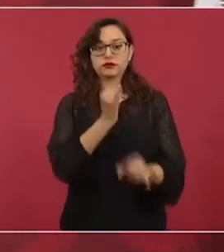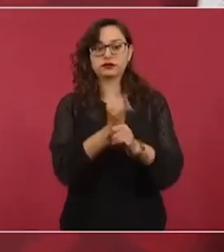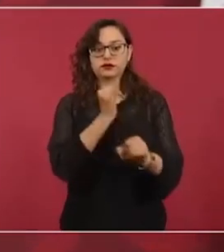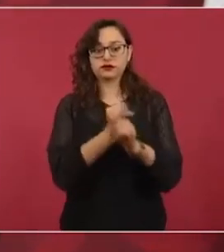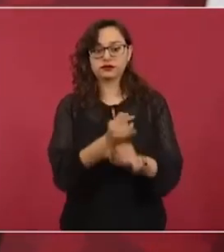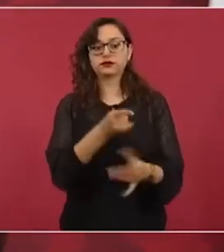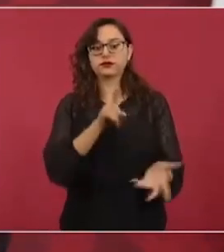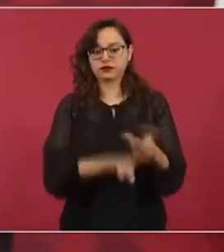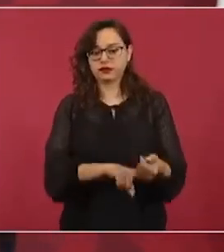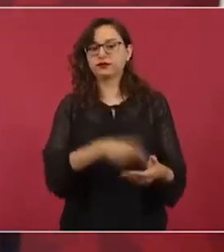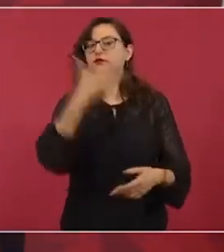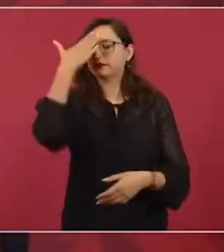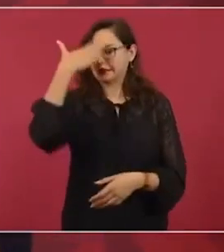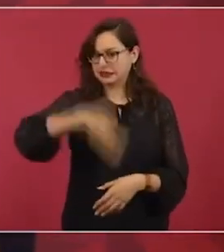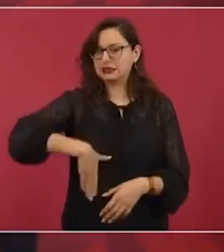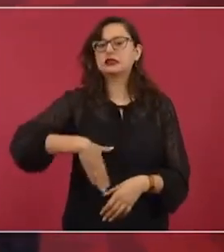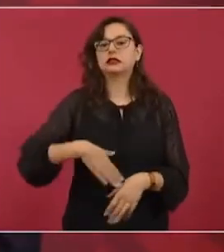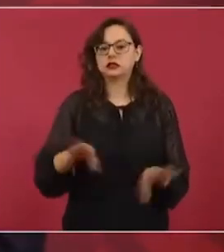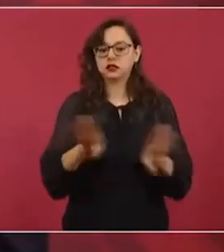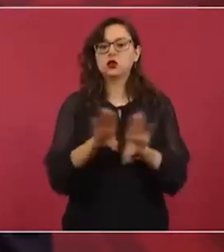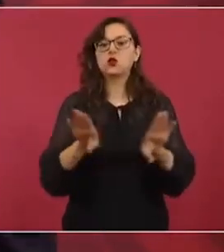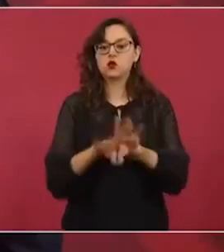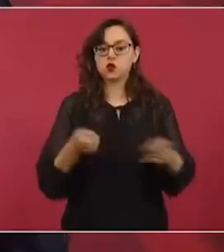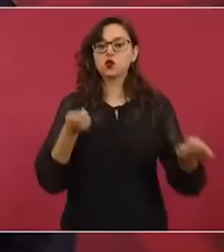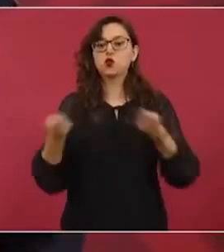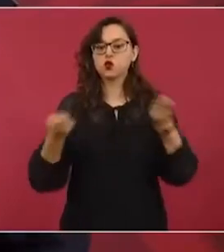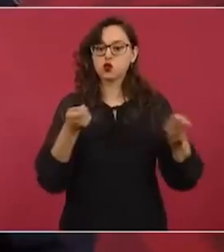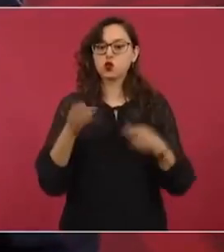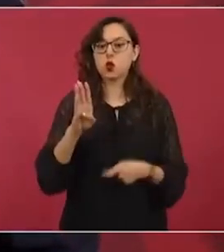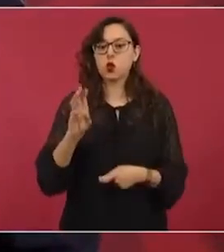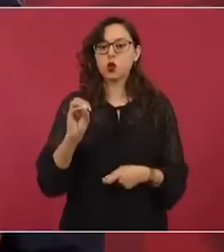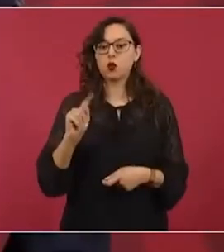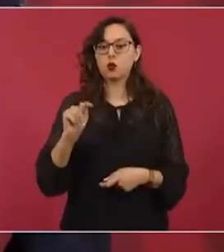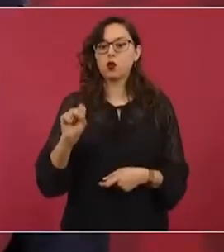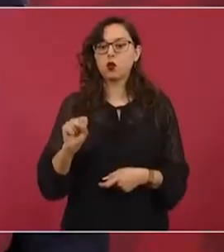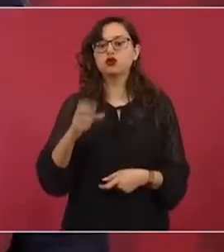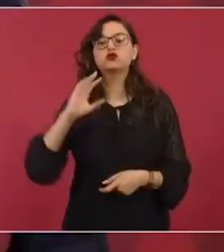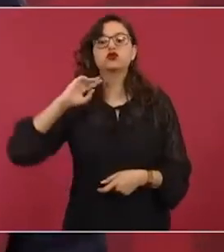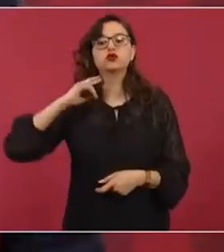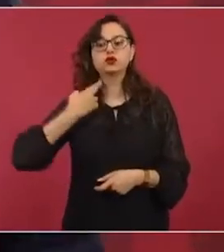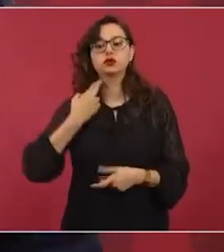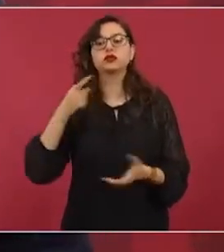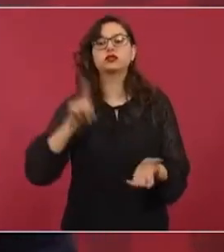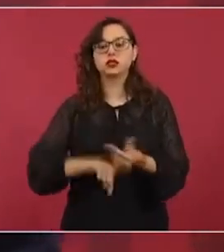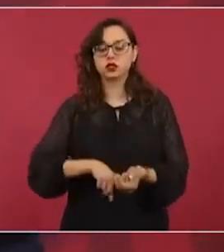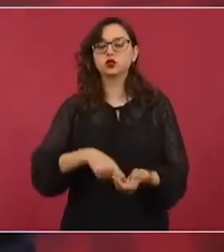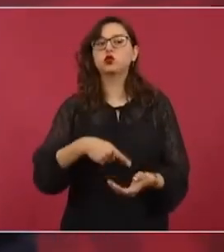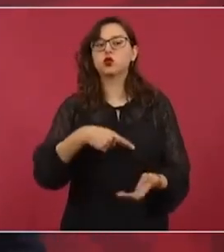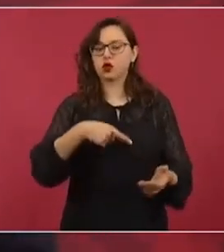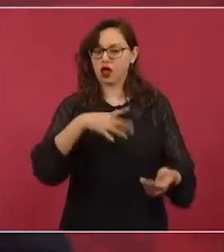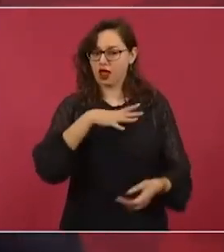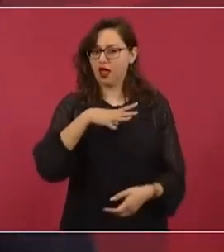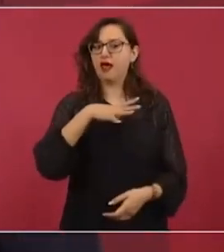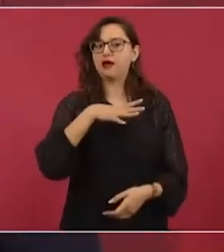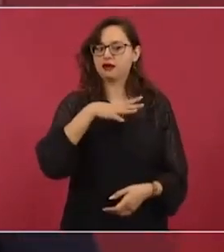esos fenómenos, cómo funcionan esas granjas de bots, se quedan calladas.